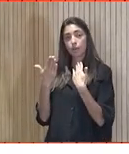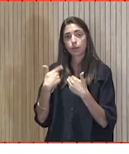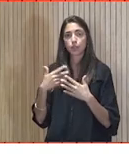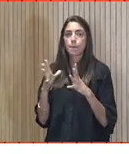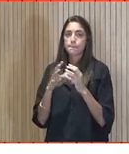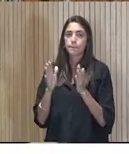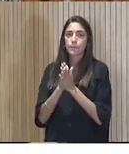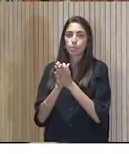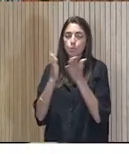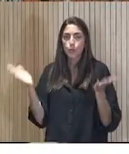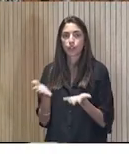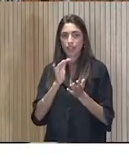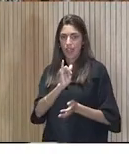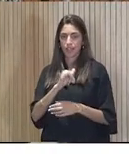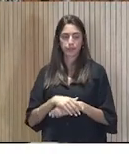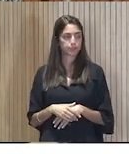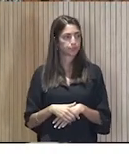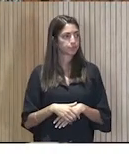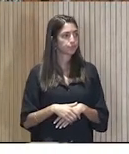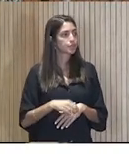Qué bueno. Marisa,